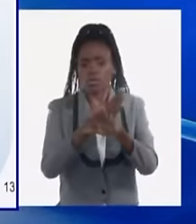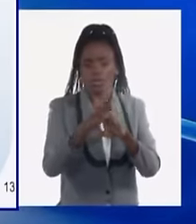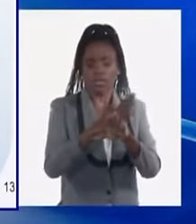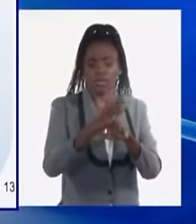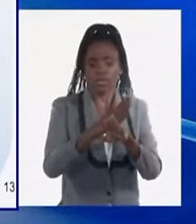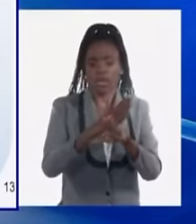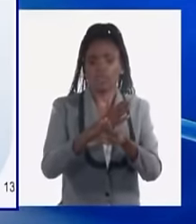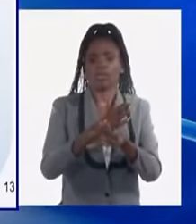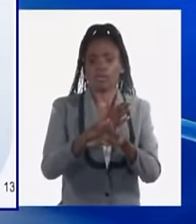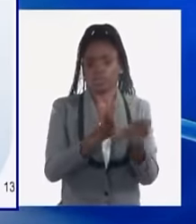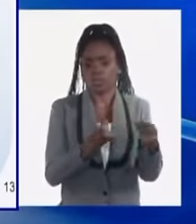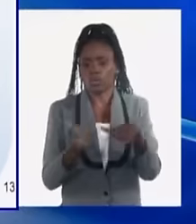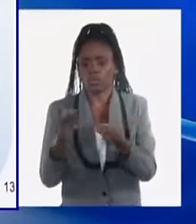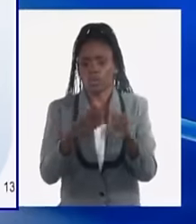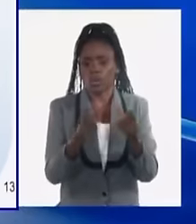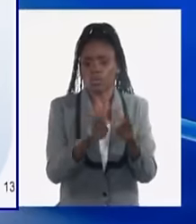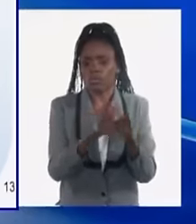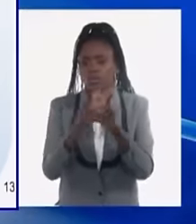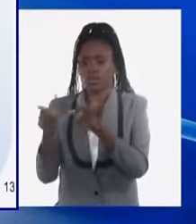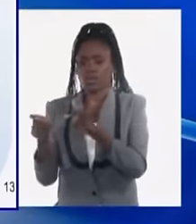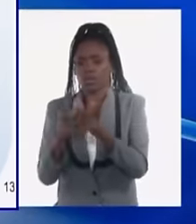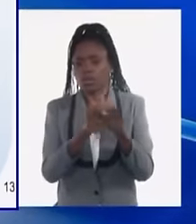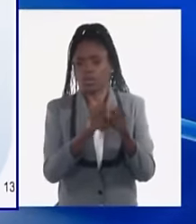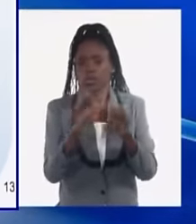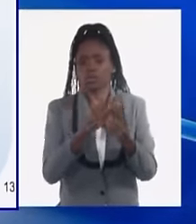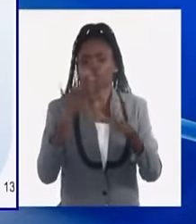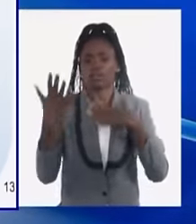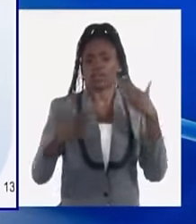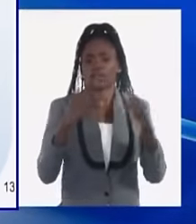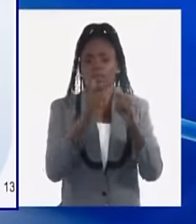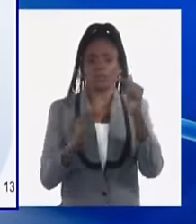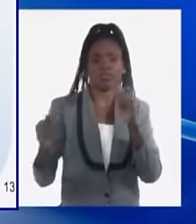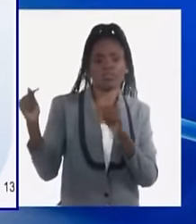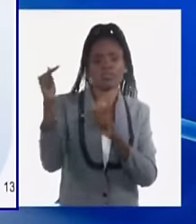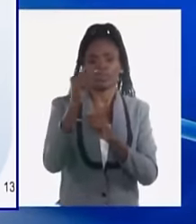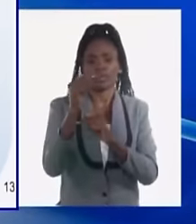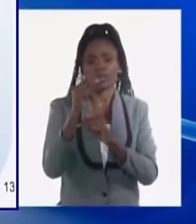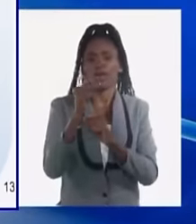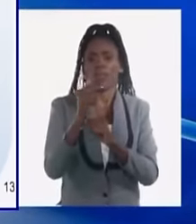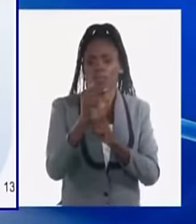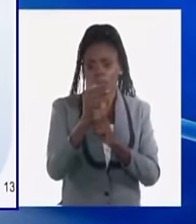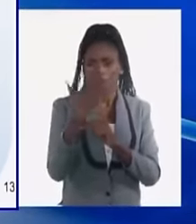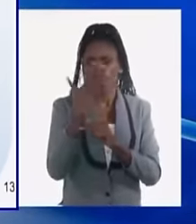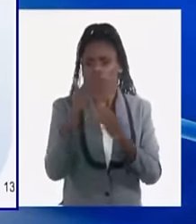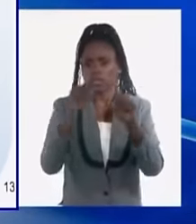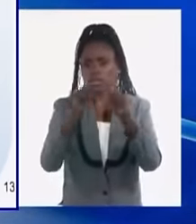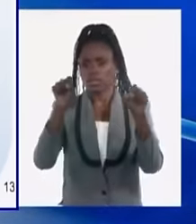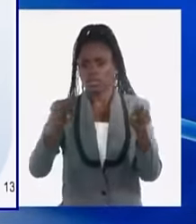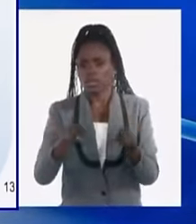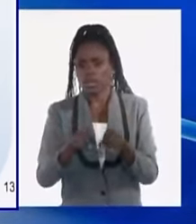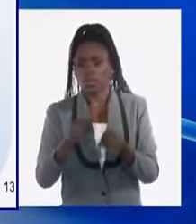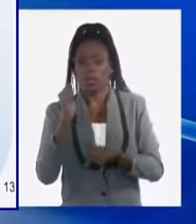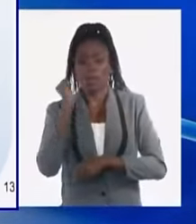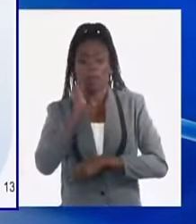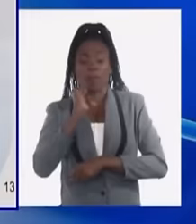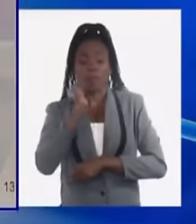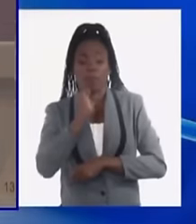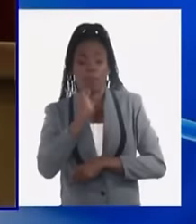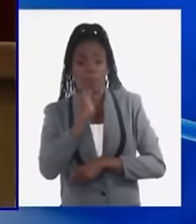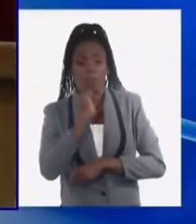vías que los separan de las actividades principales para las cuales fueron diseñados esos sistemas y además con encargos